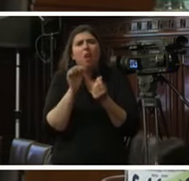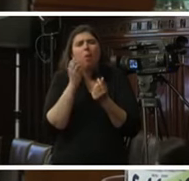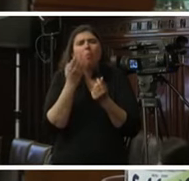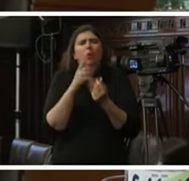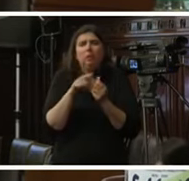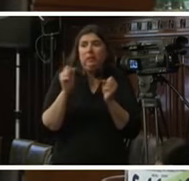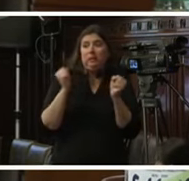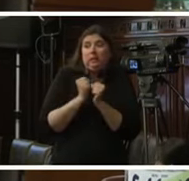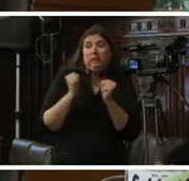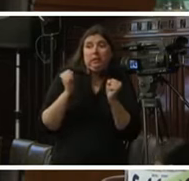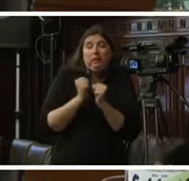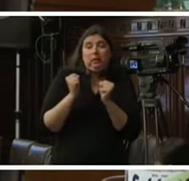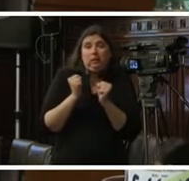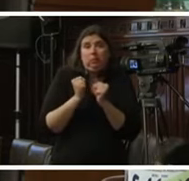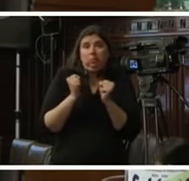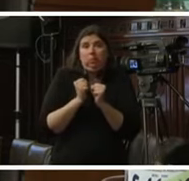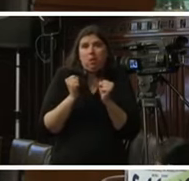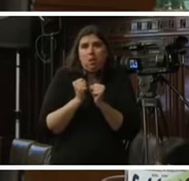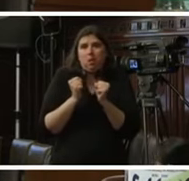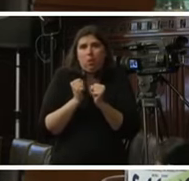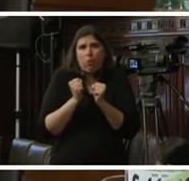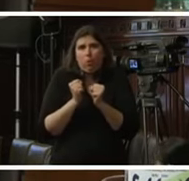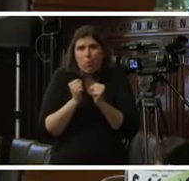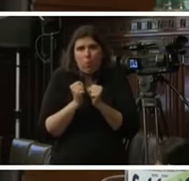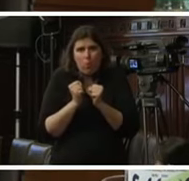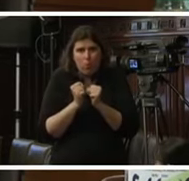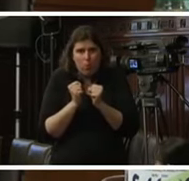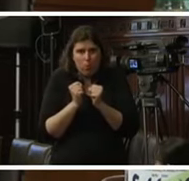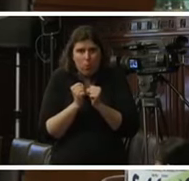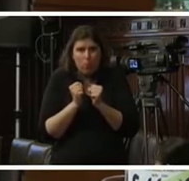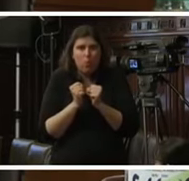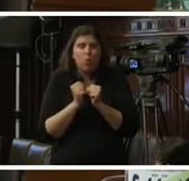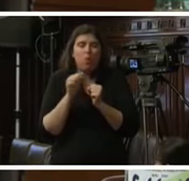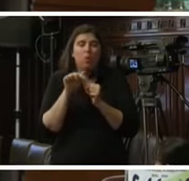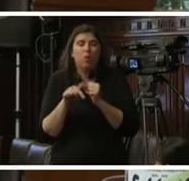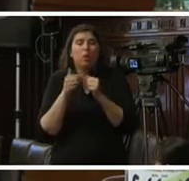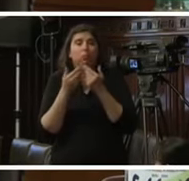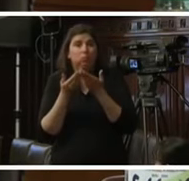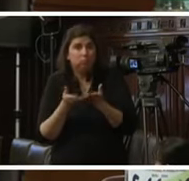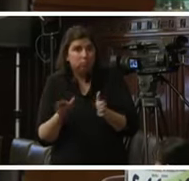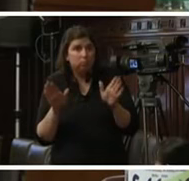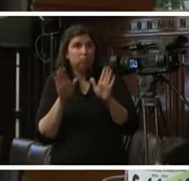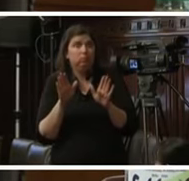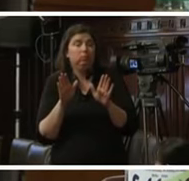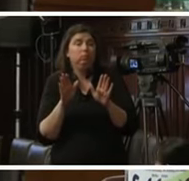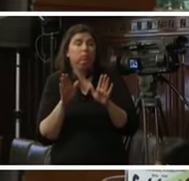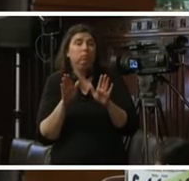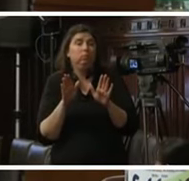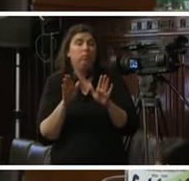tan hacendrado tan arraigado en que la iniciación de un